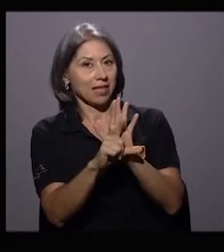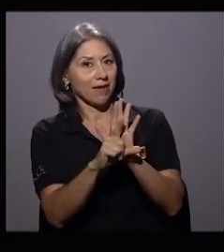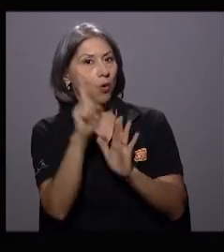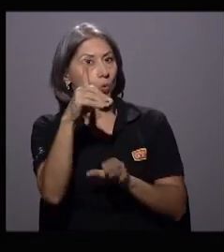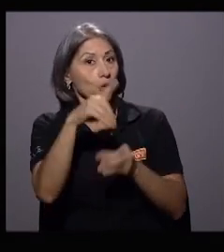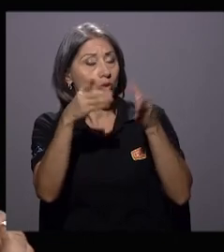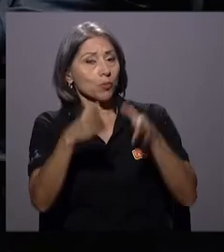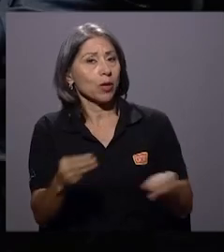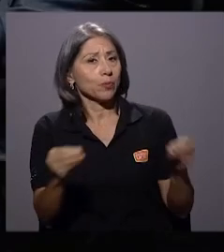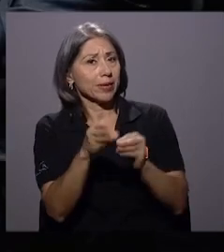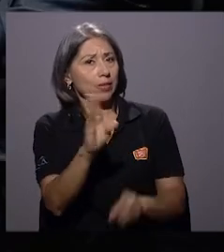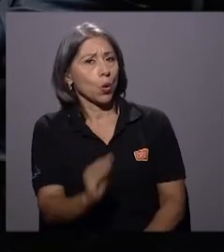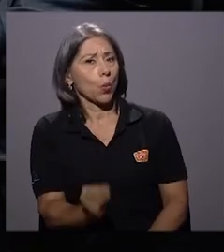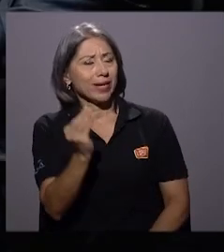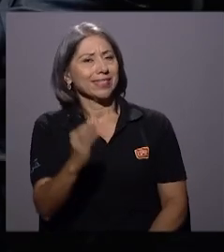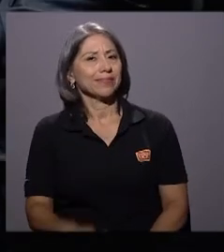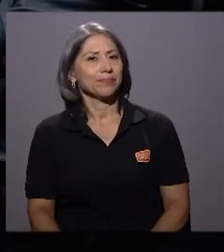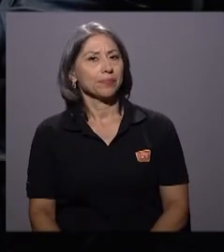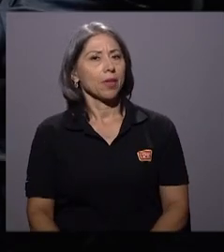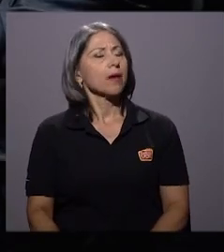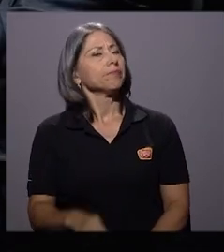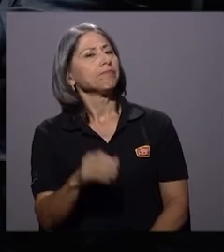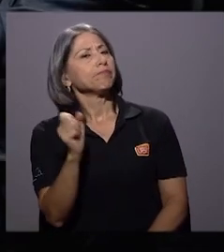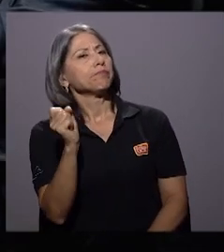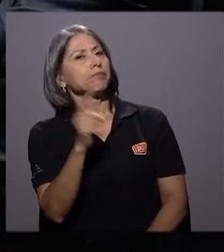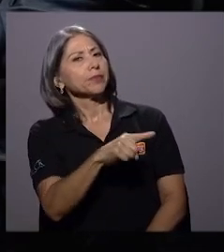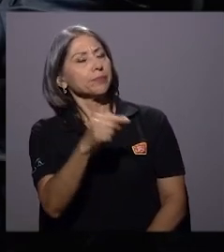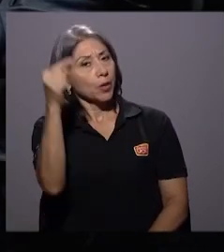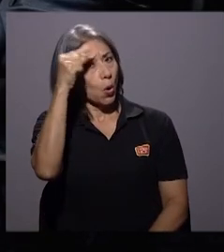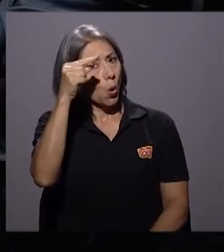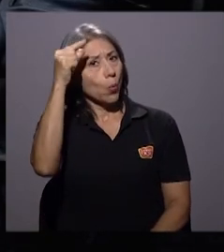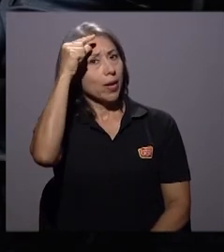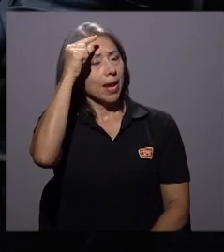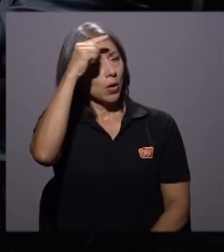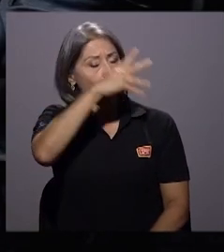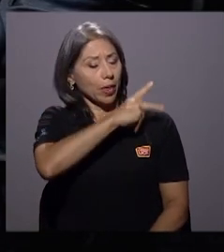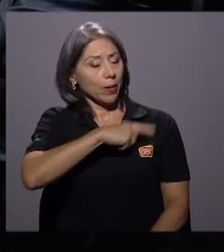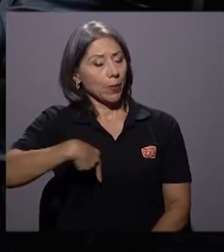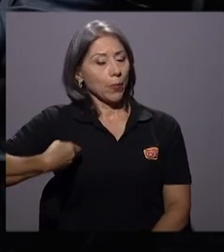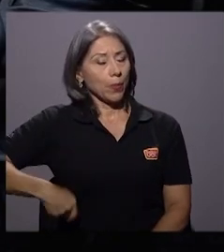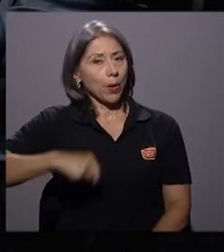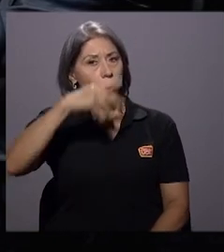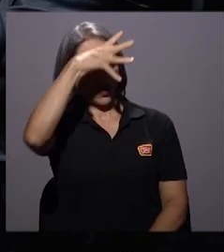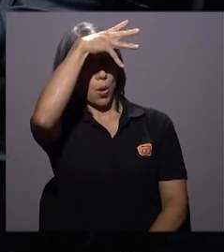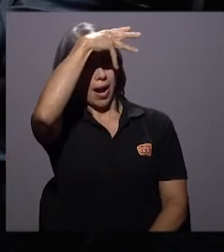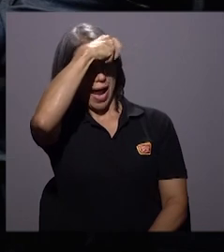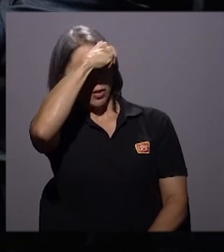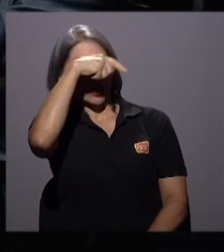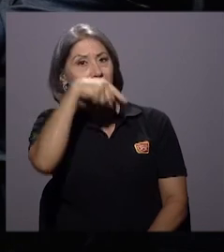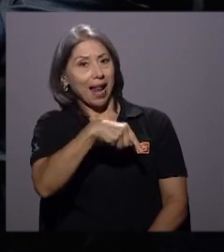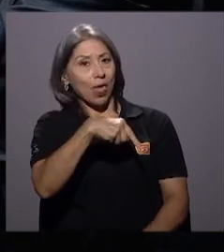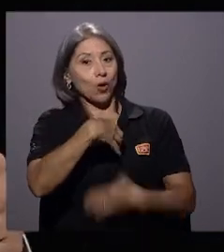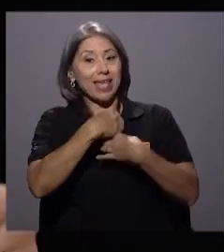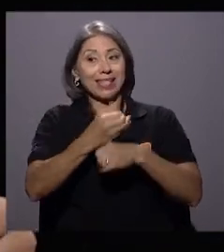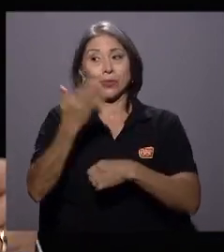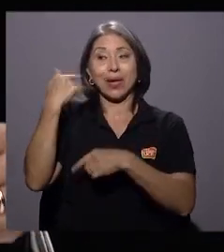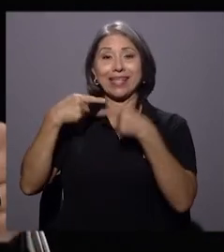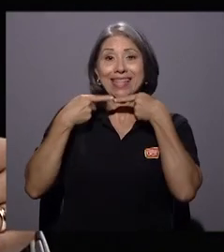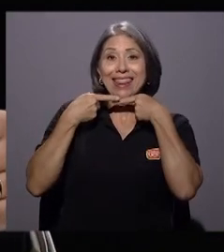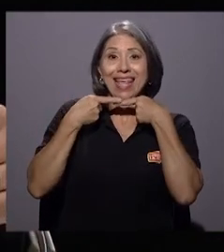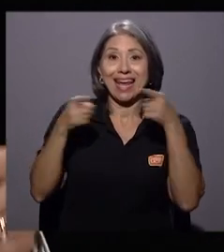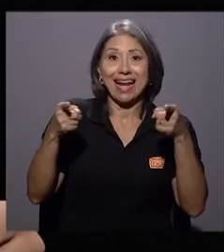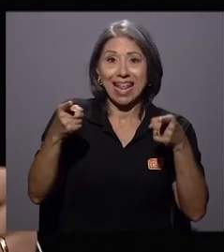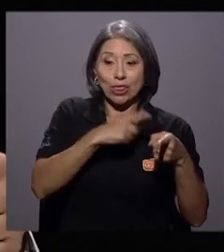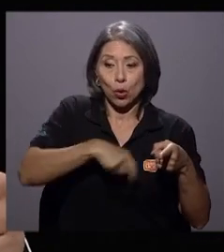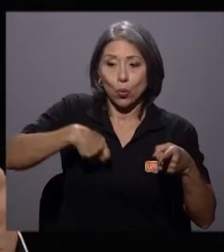el gobierno de Carlos Alvarado hizo un decreto que lo quitó inmediatamente, un decreto